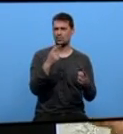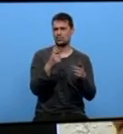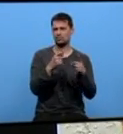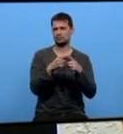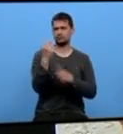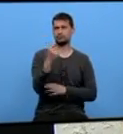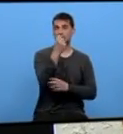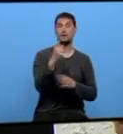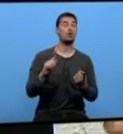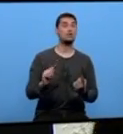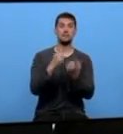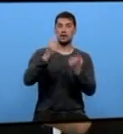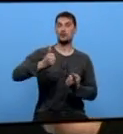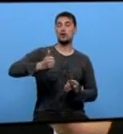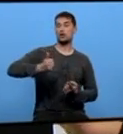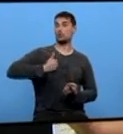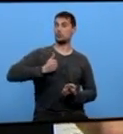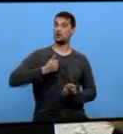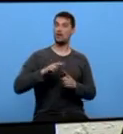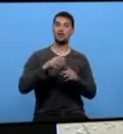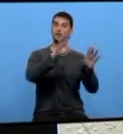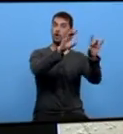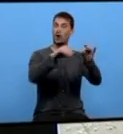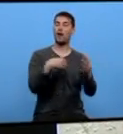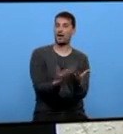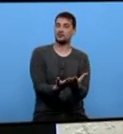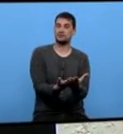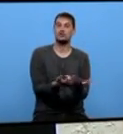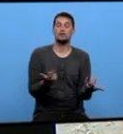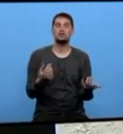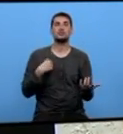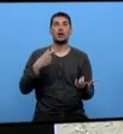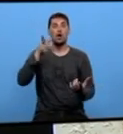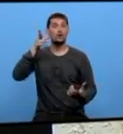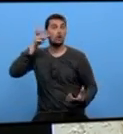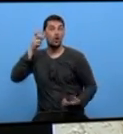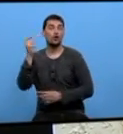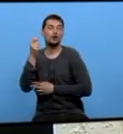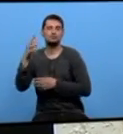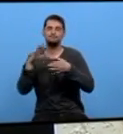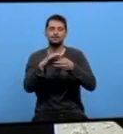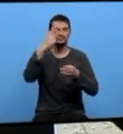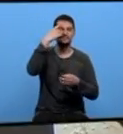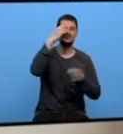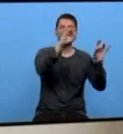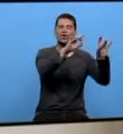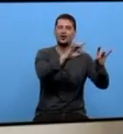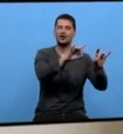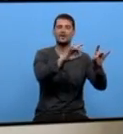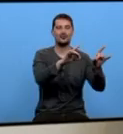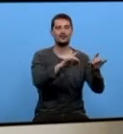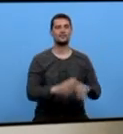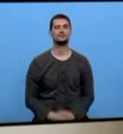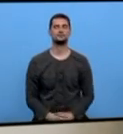ha tenido esa ocasión incluso de tocarle non? E agora eu penso que cada vez que oiga hablar del Quixote recordará que ele le tocou non? Aqui hai